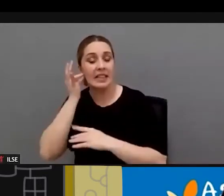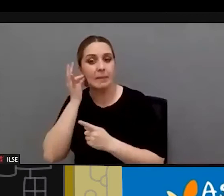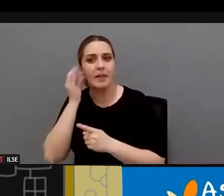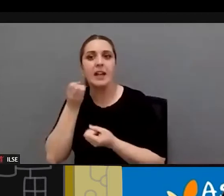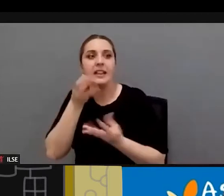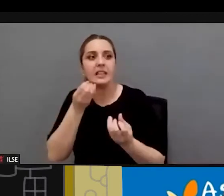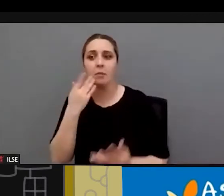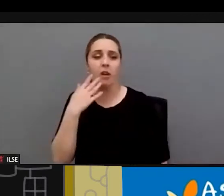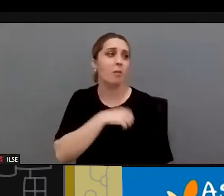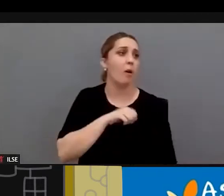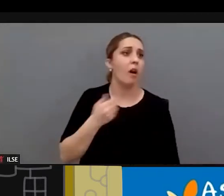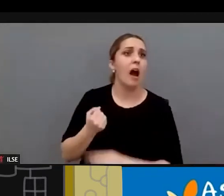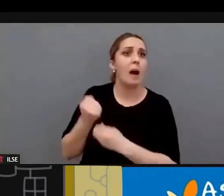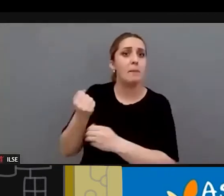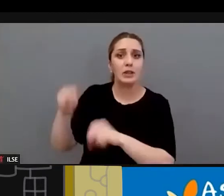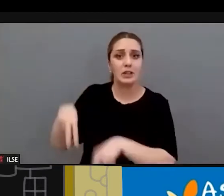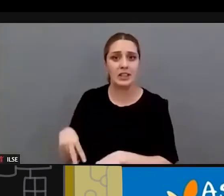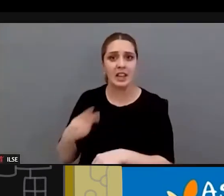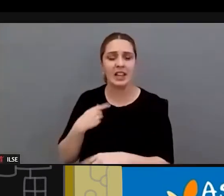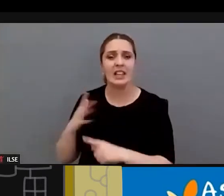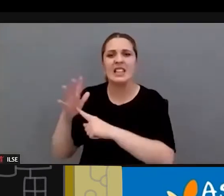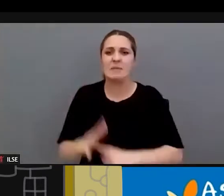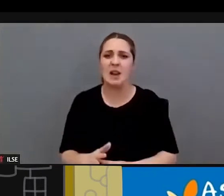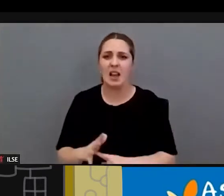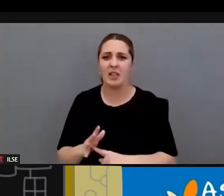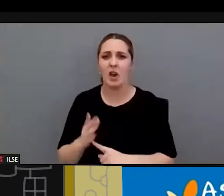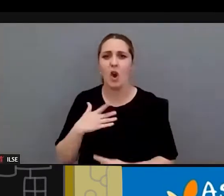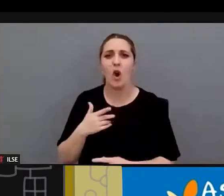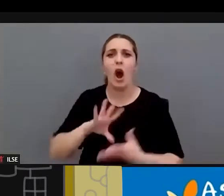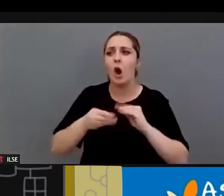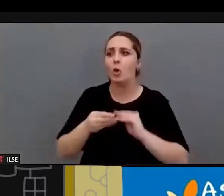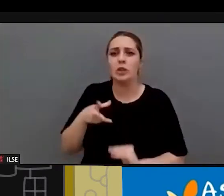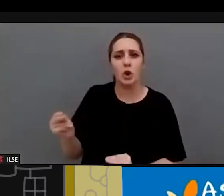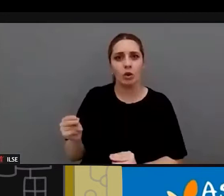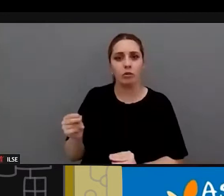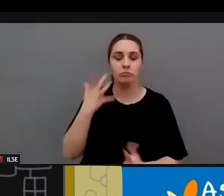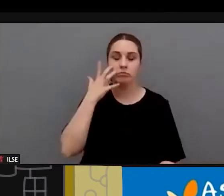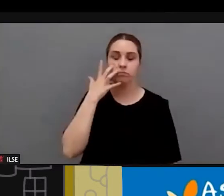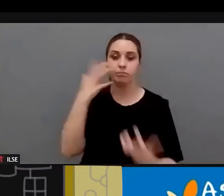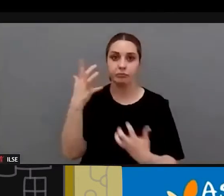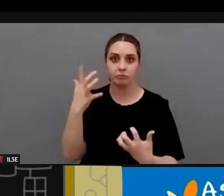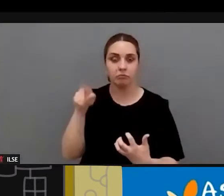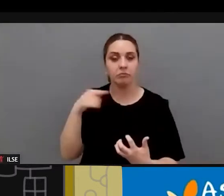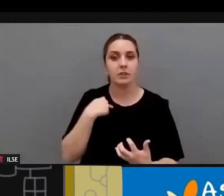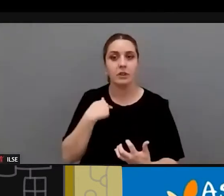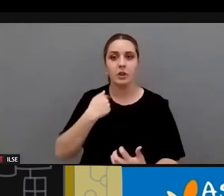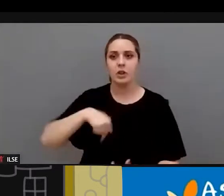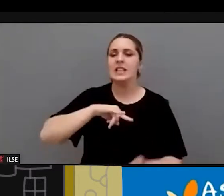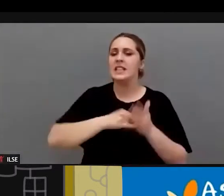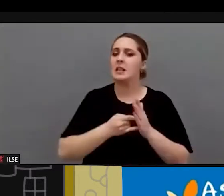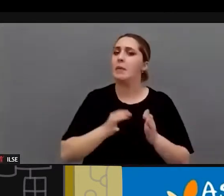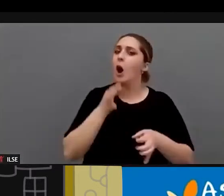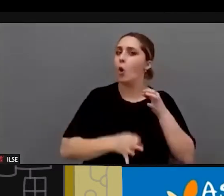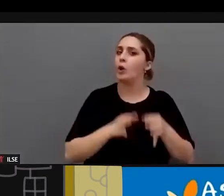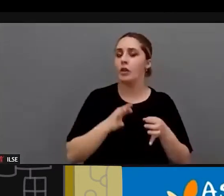no se han prestado los apoyos debidos y esta discriminación por denegación de ajustes que ha sido muy evidente y en la que nuestro sistema judicial tiene